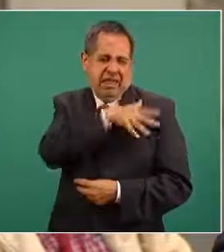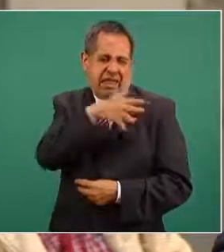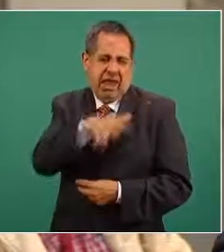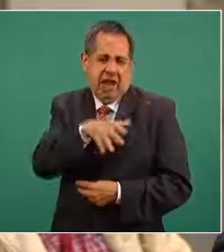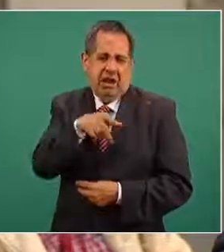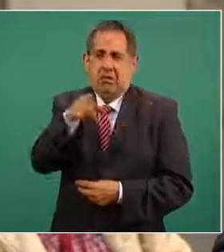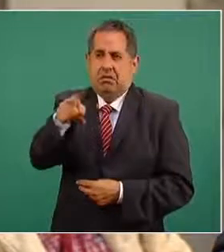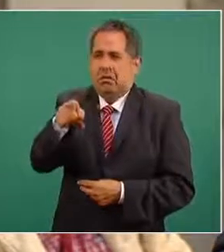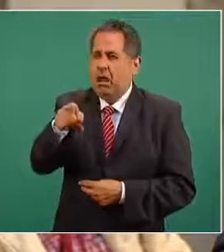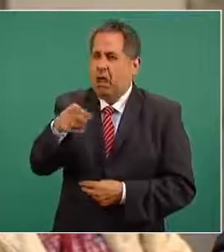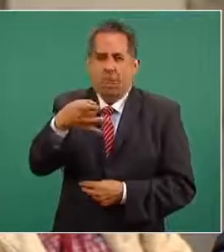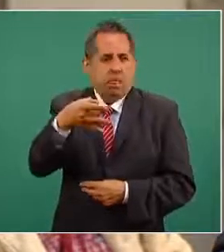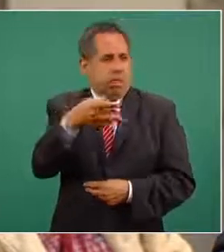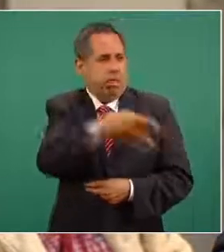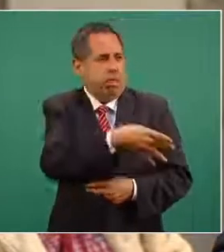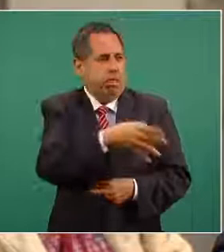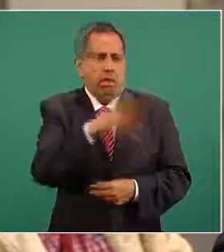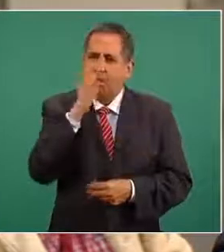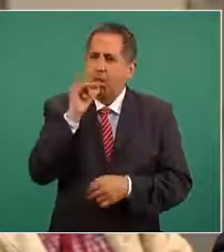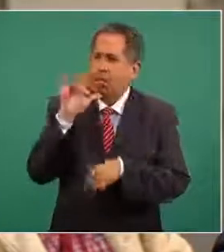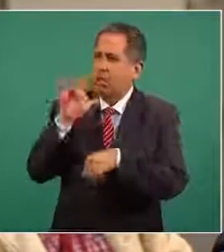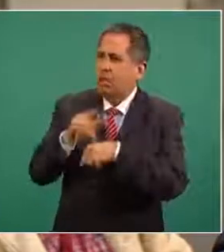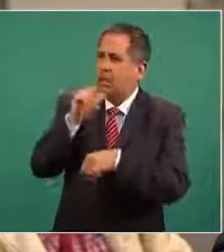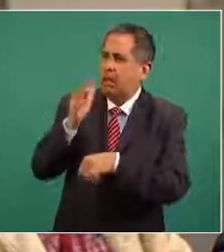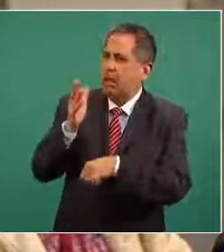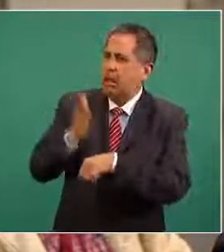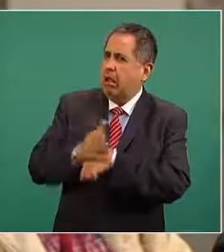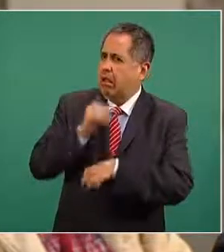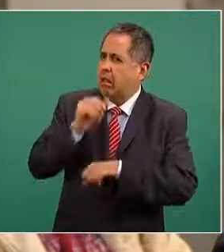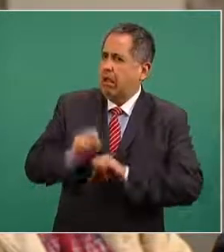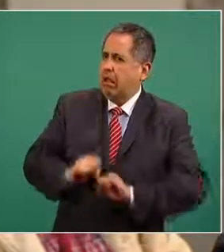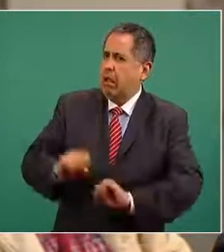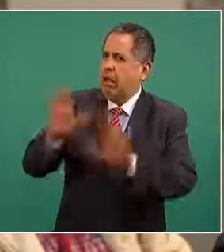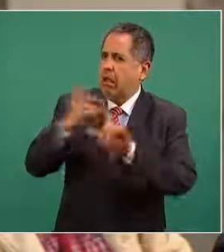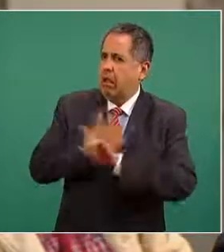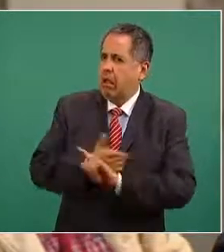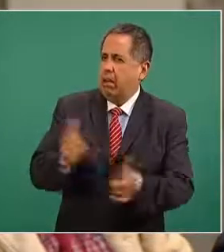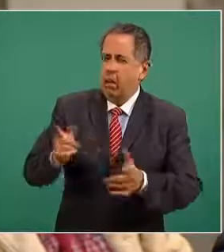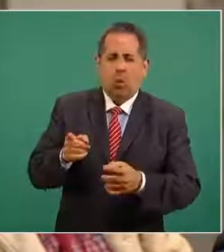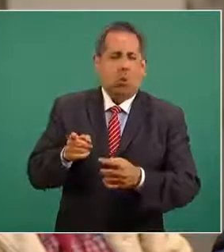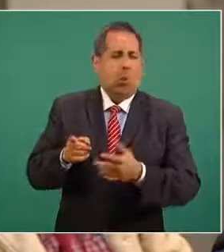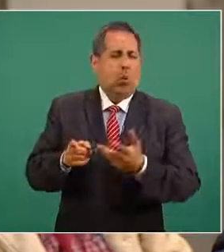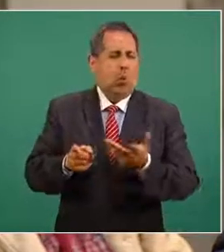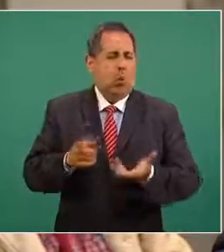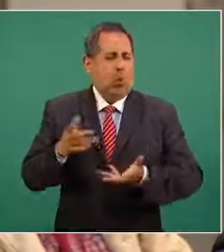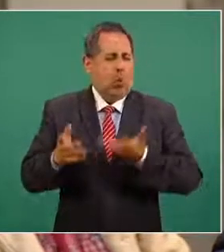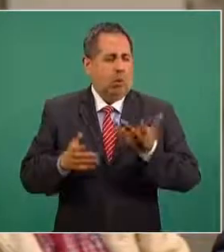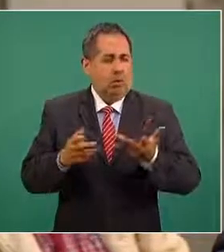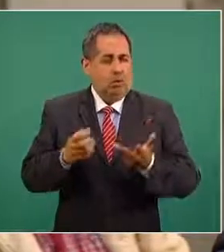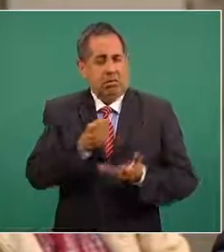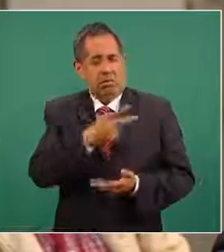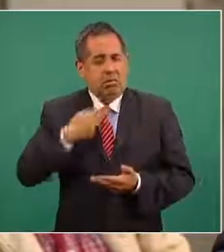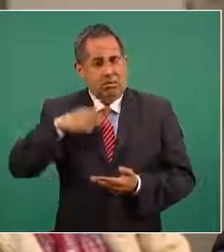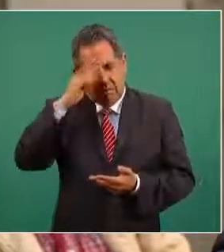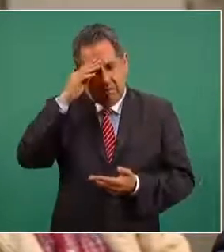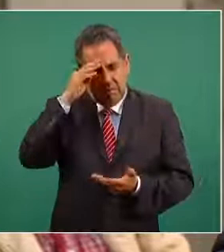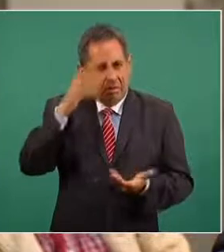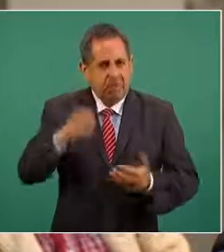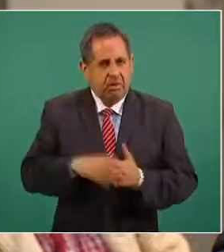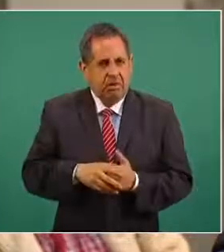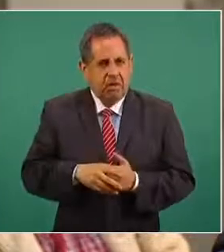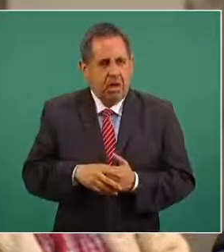general Cienfuegos que queda exonerado junto con muchos más personas de